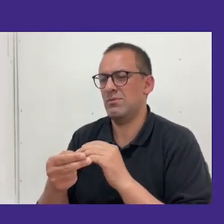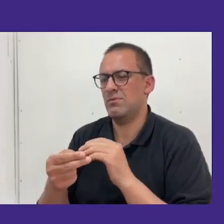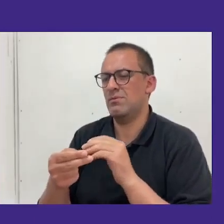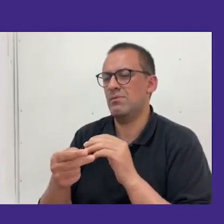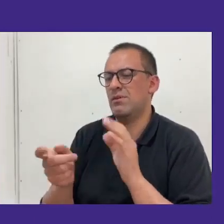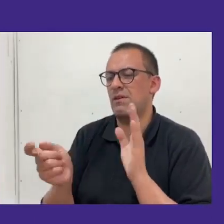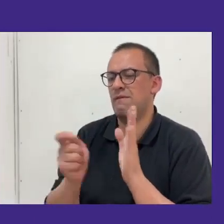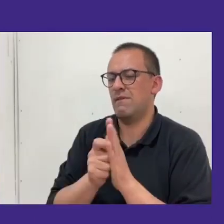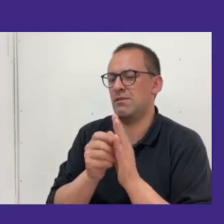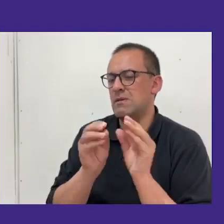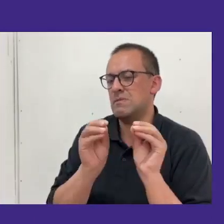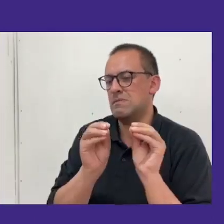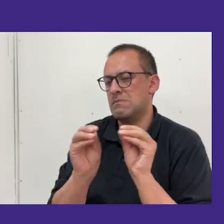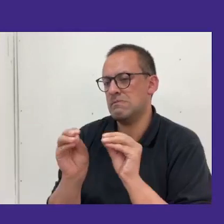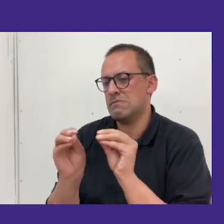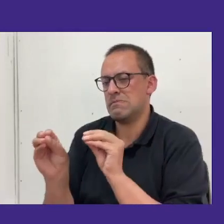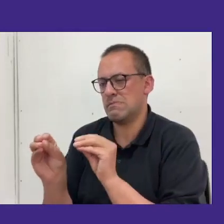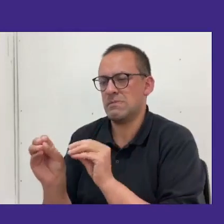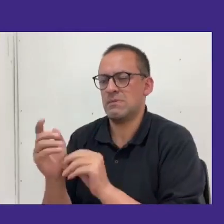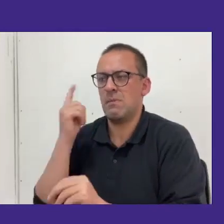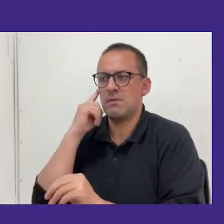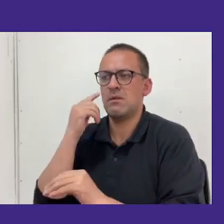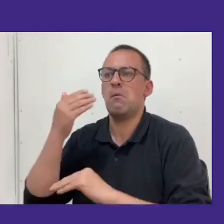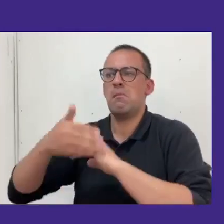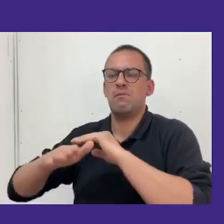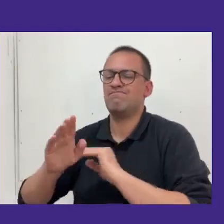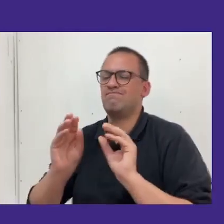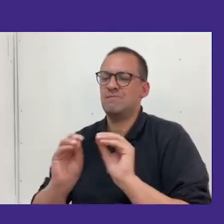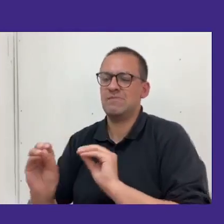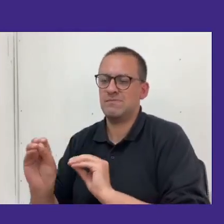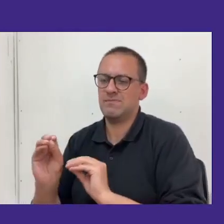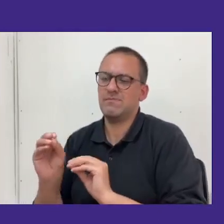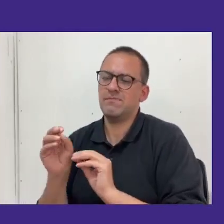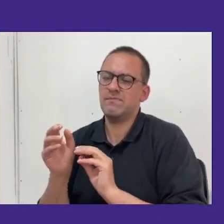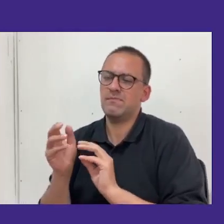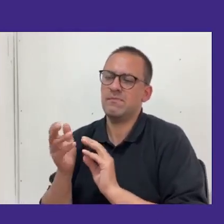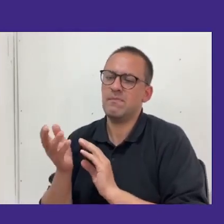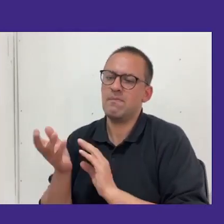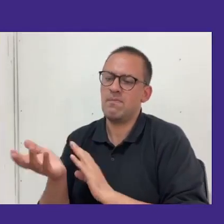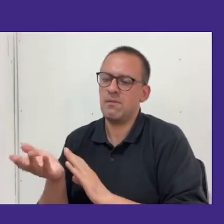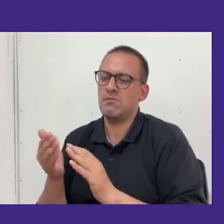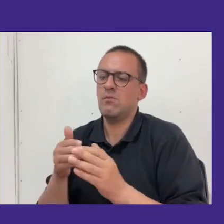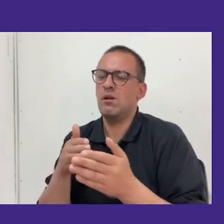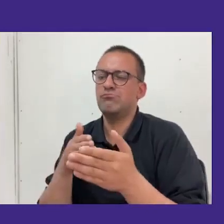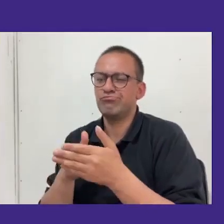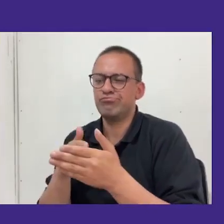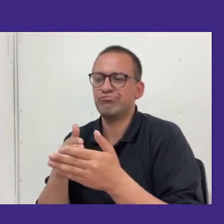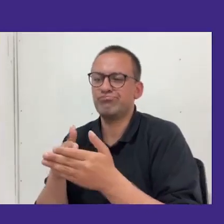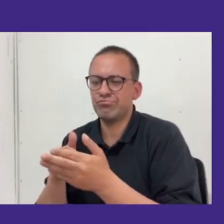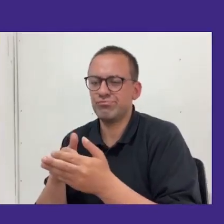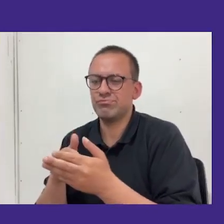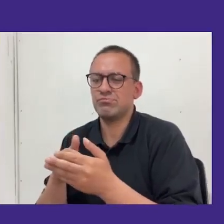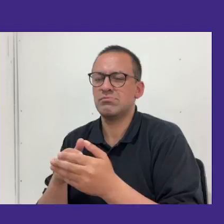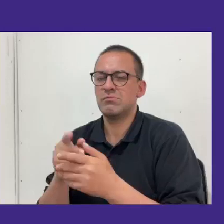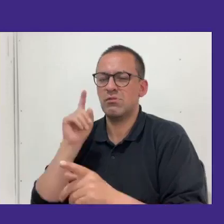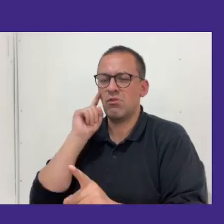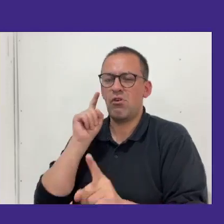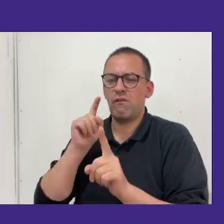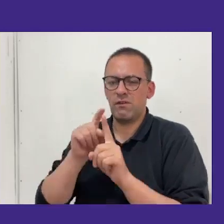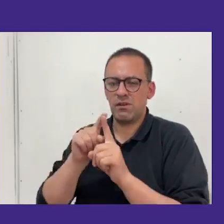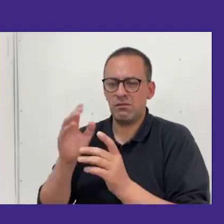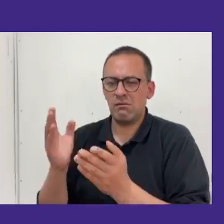el plazo respecto de lo que teníamos estipulado y eso fue impidiendo que lográramos nuestros objetivos